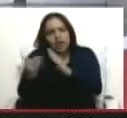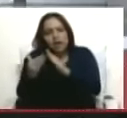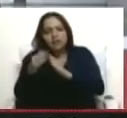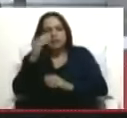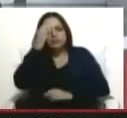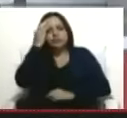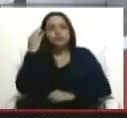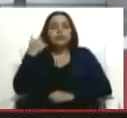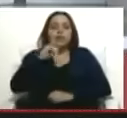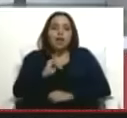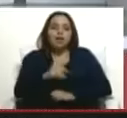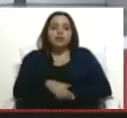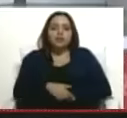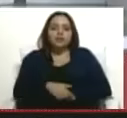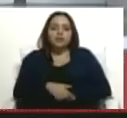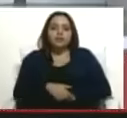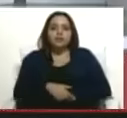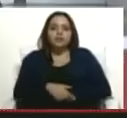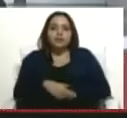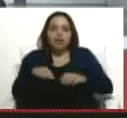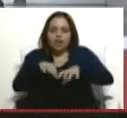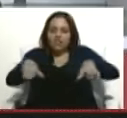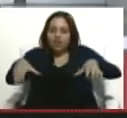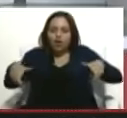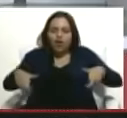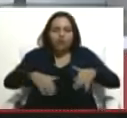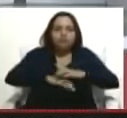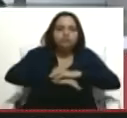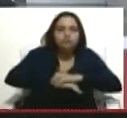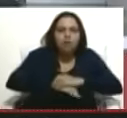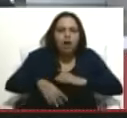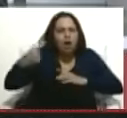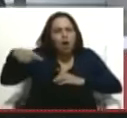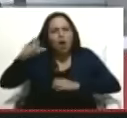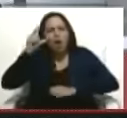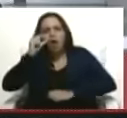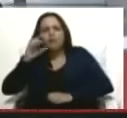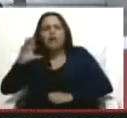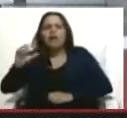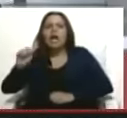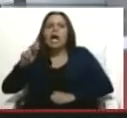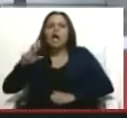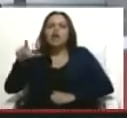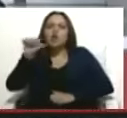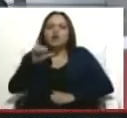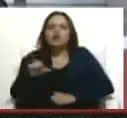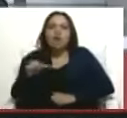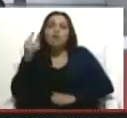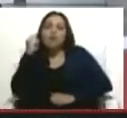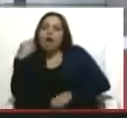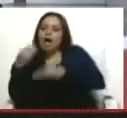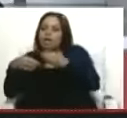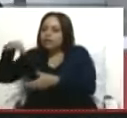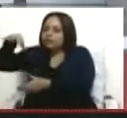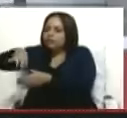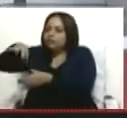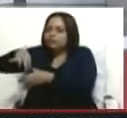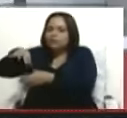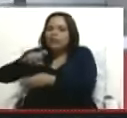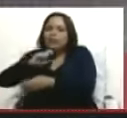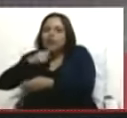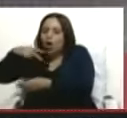estaba él en el balcón con Molnar, y ella prepara la jarra de té, ya yo la he mostrado